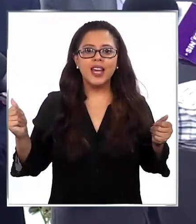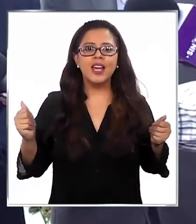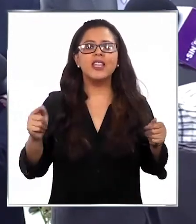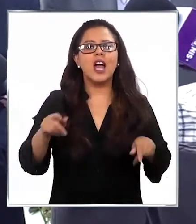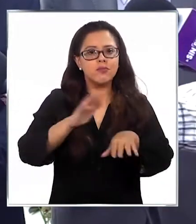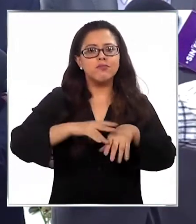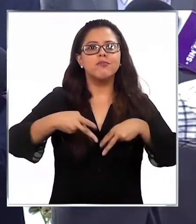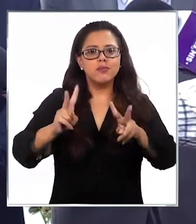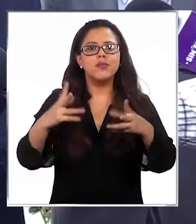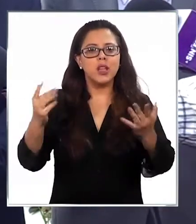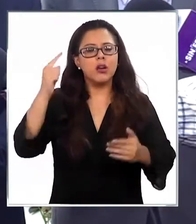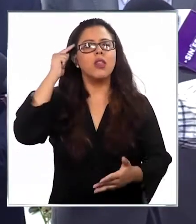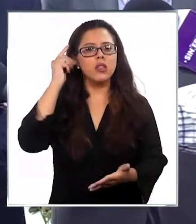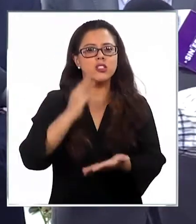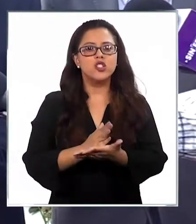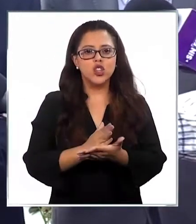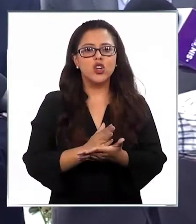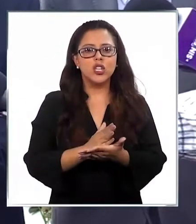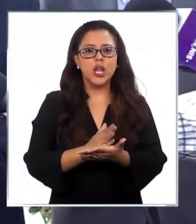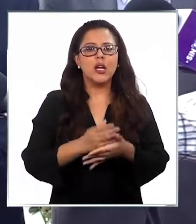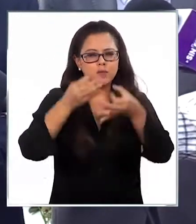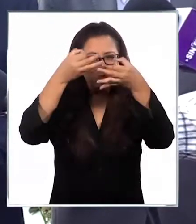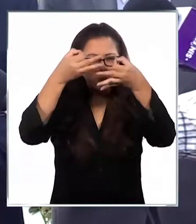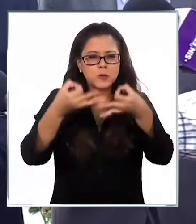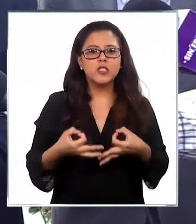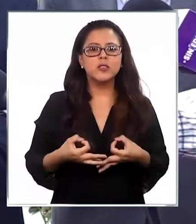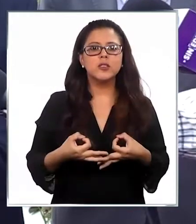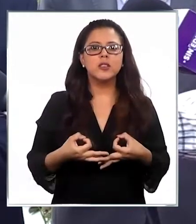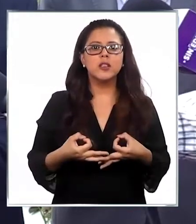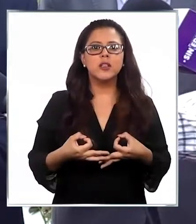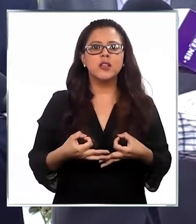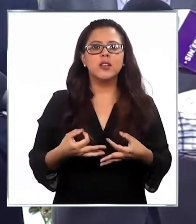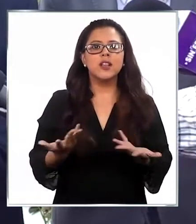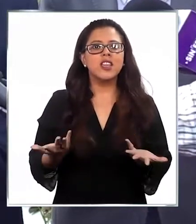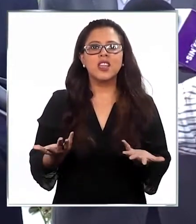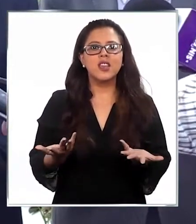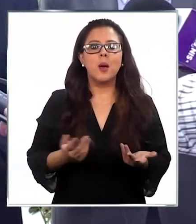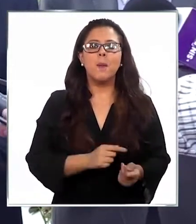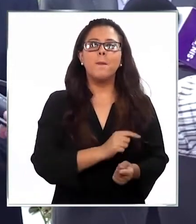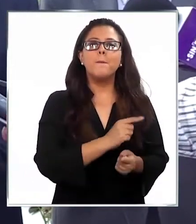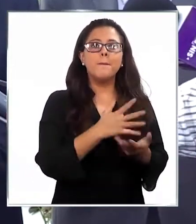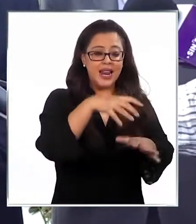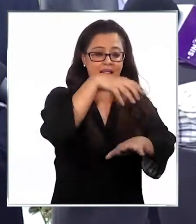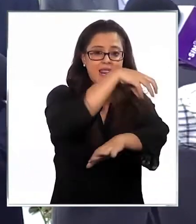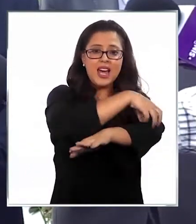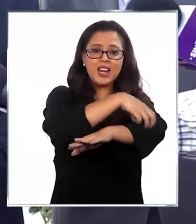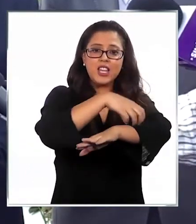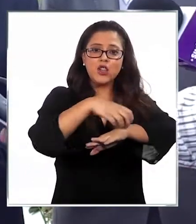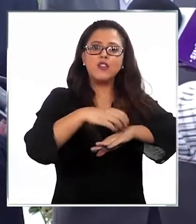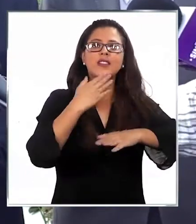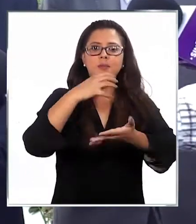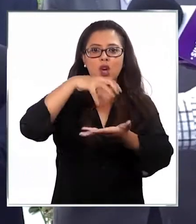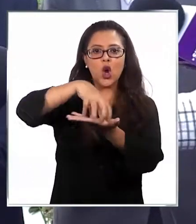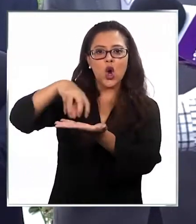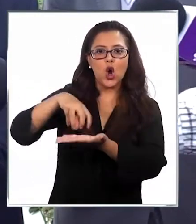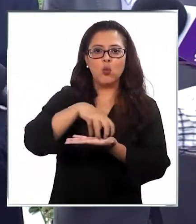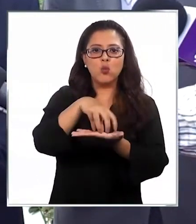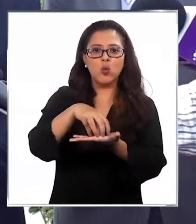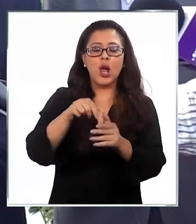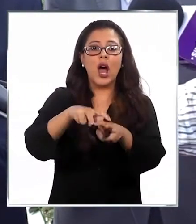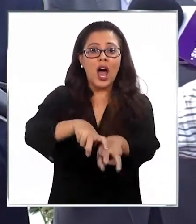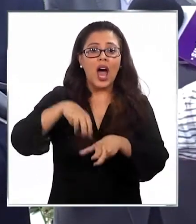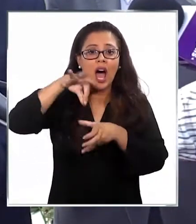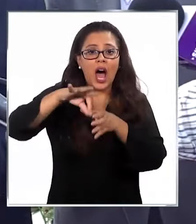sin duda nos va a permitir tomar decisiones más precisas, más pertinentes para cada una de las regiones y cada una de las comunas.